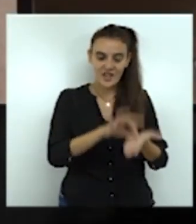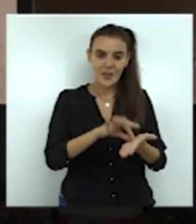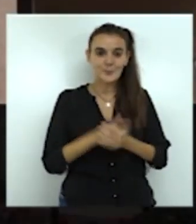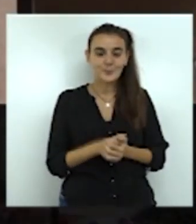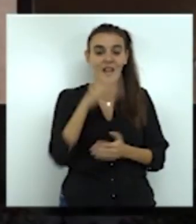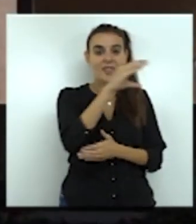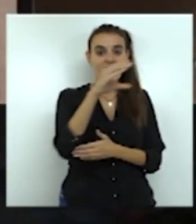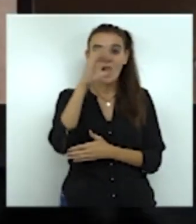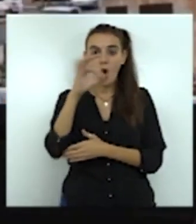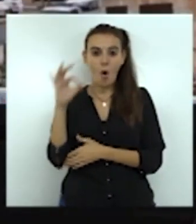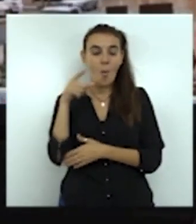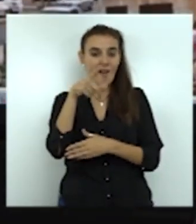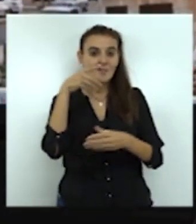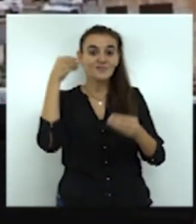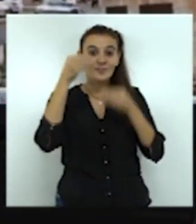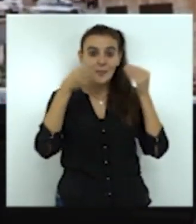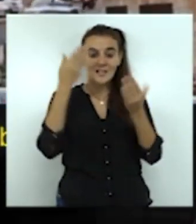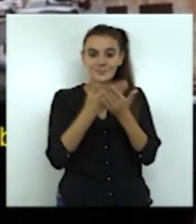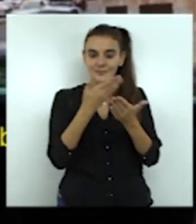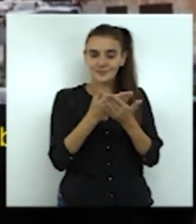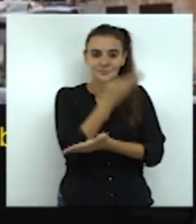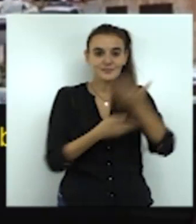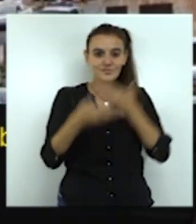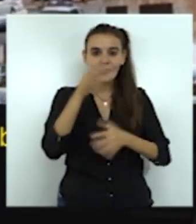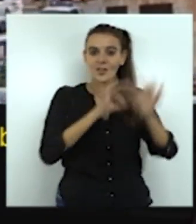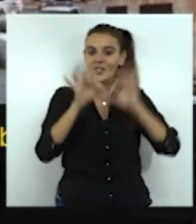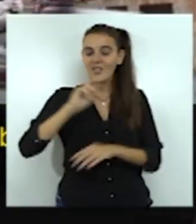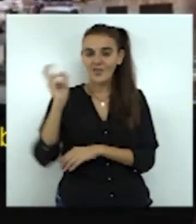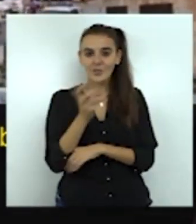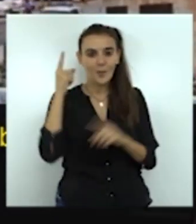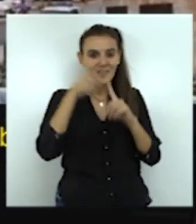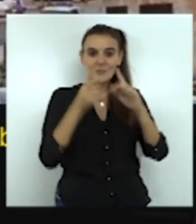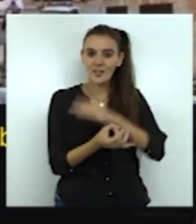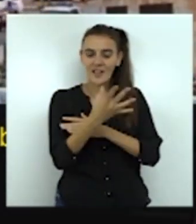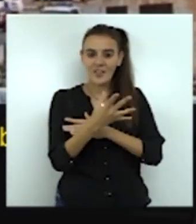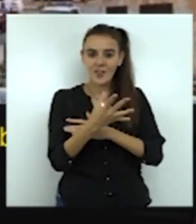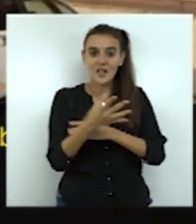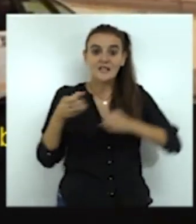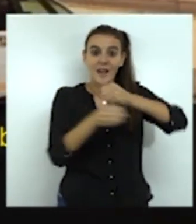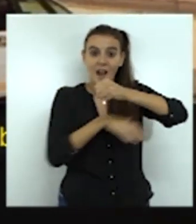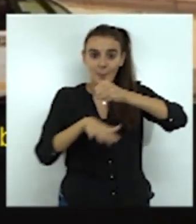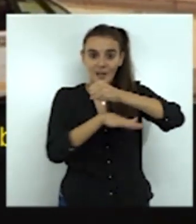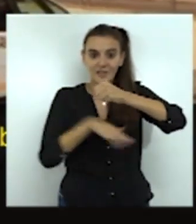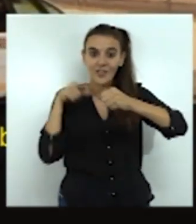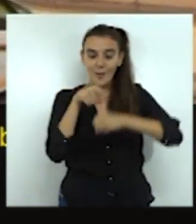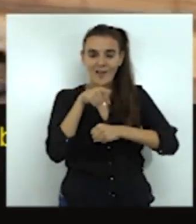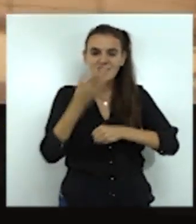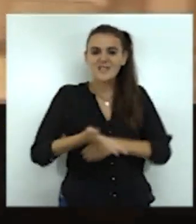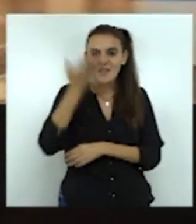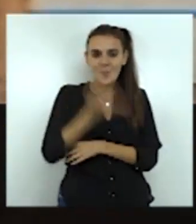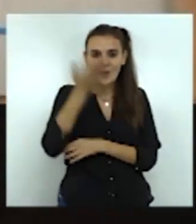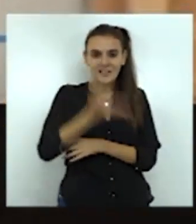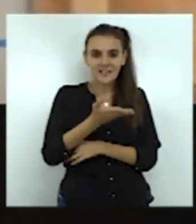consideran que la colaboración con otras organizaciones para la creación de esta plataforma resulta imprescindible para mantener una postura